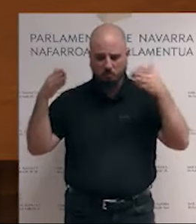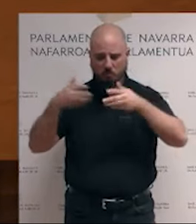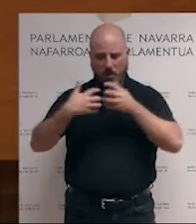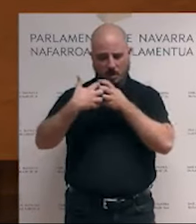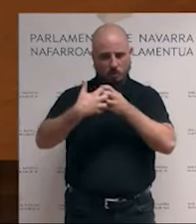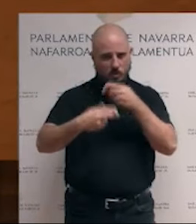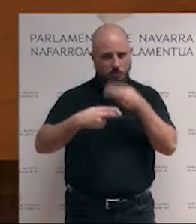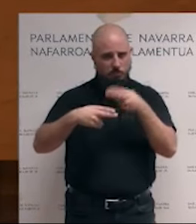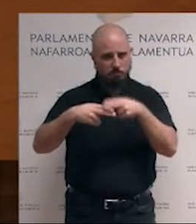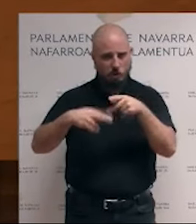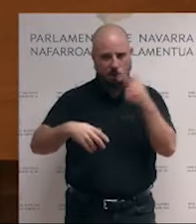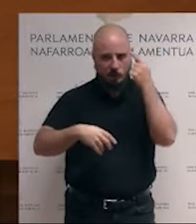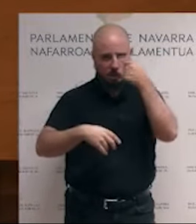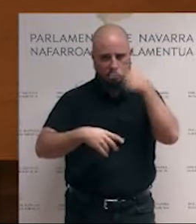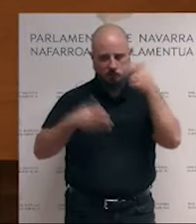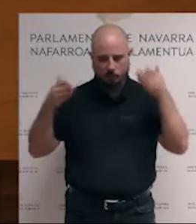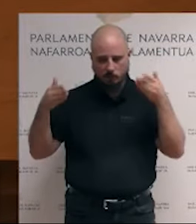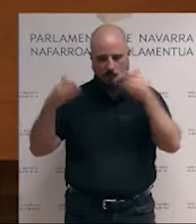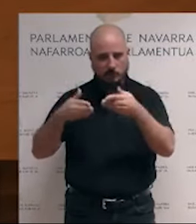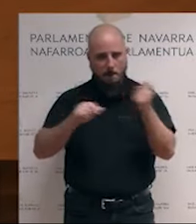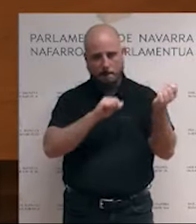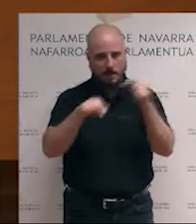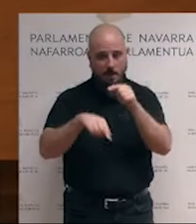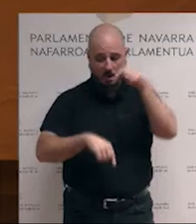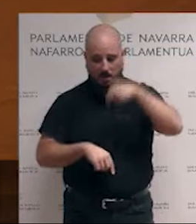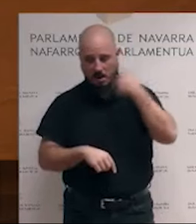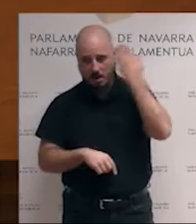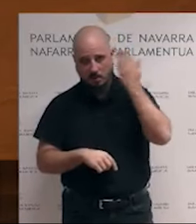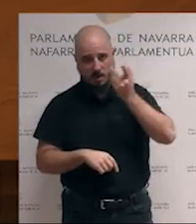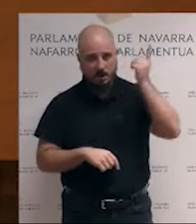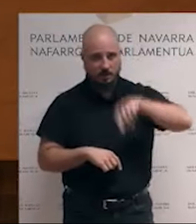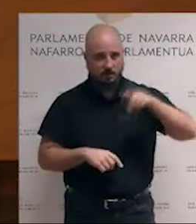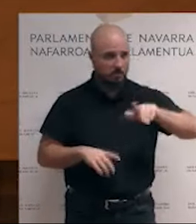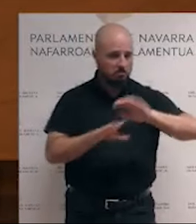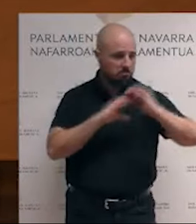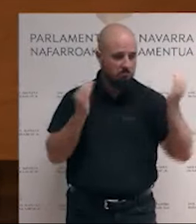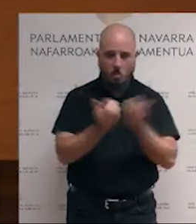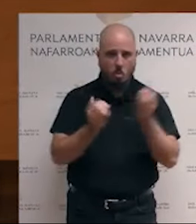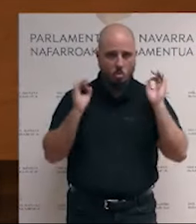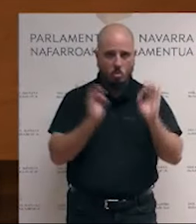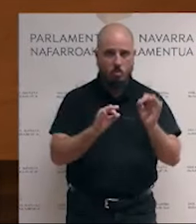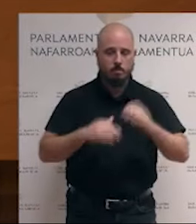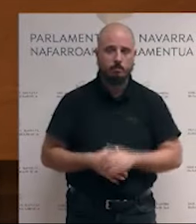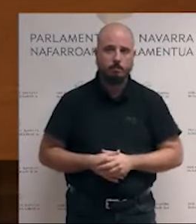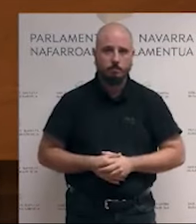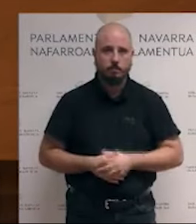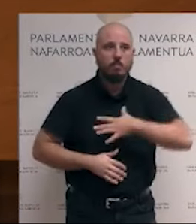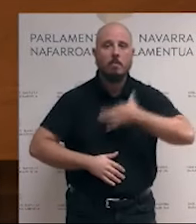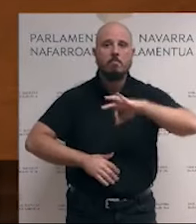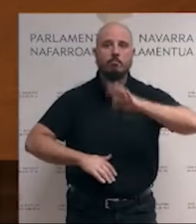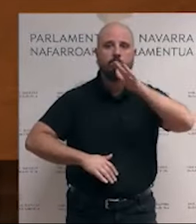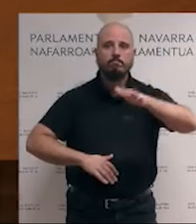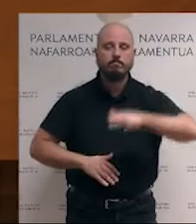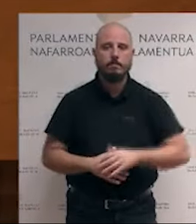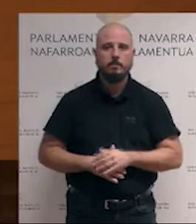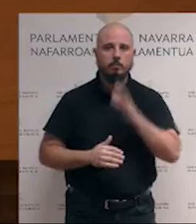política y cultural, no solo aquí en Navarra, sino internacionalmente. Quizás porque carecen